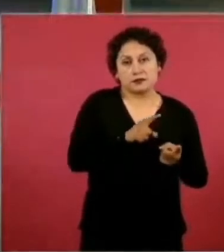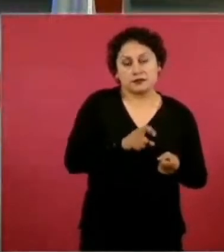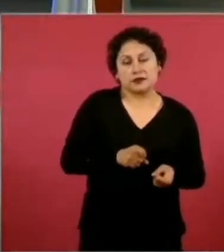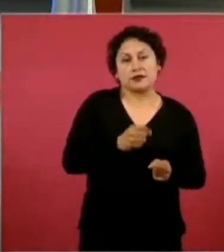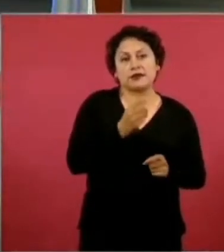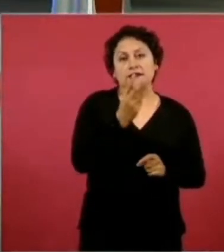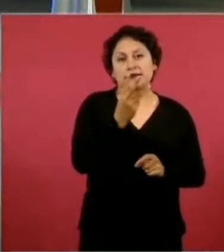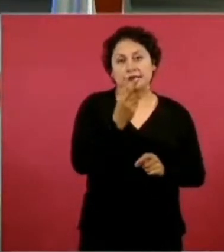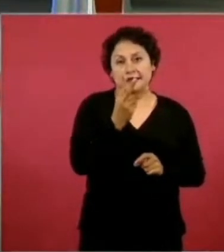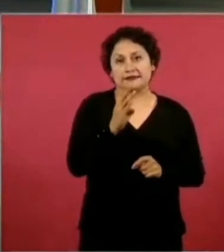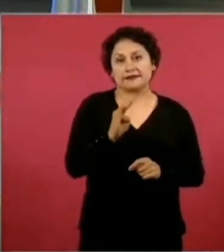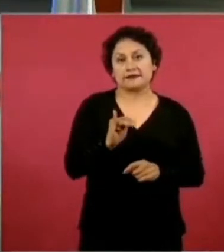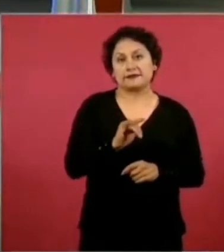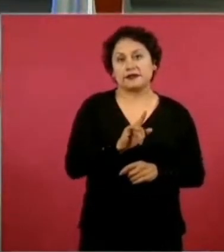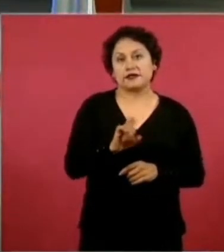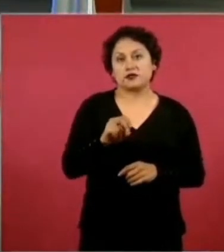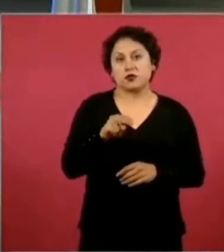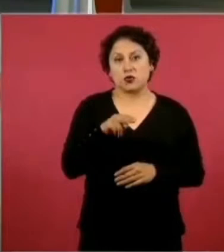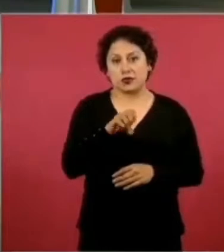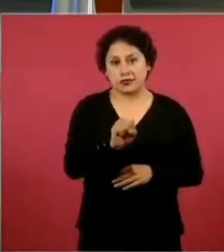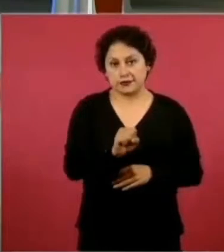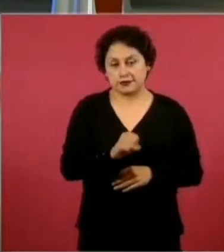tres billones.